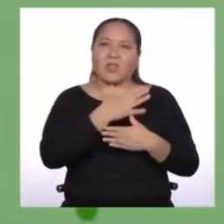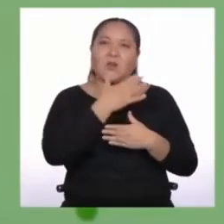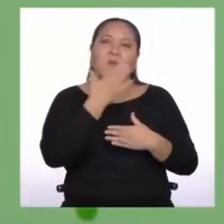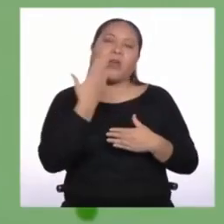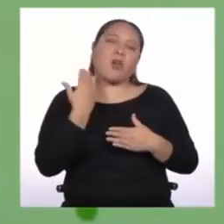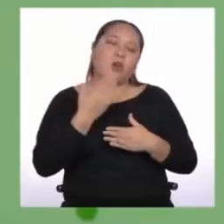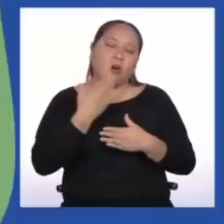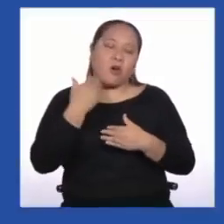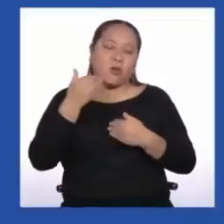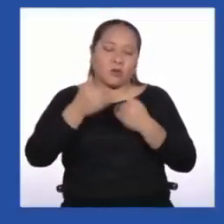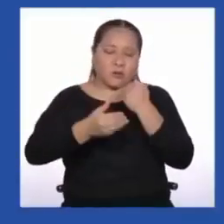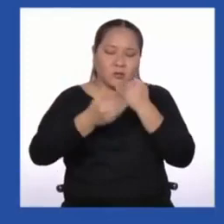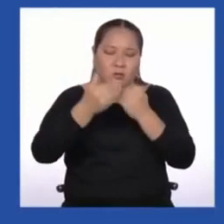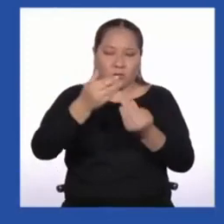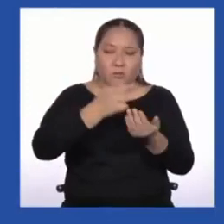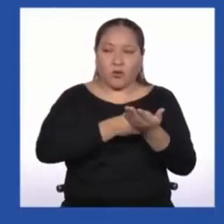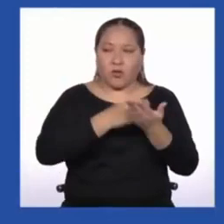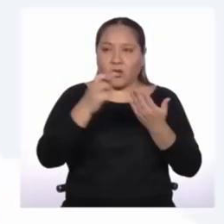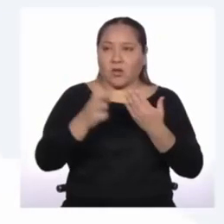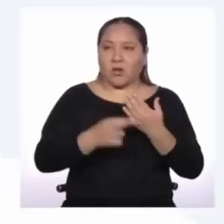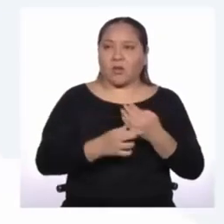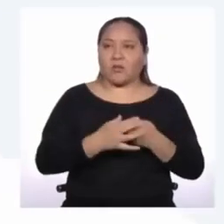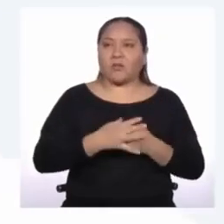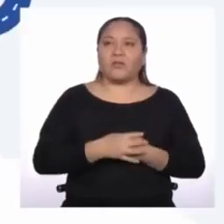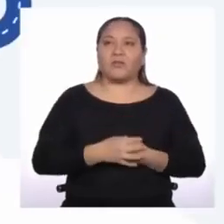proyectos innovadores.